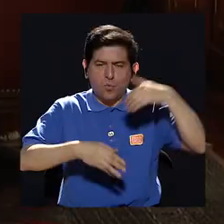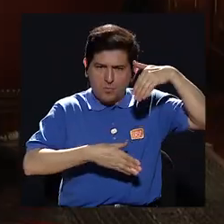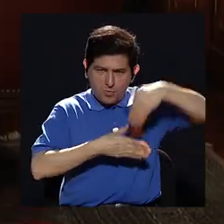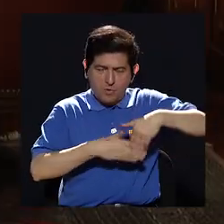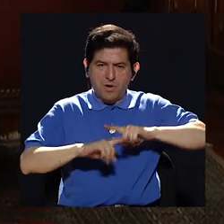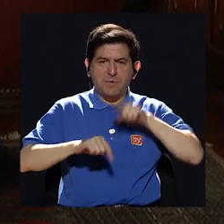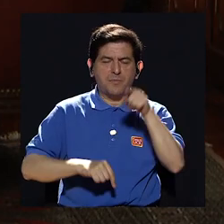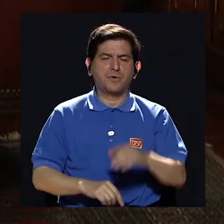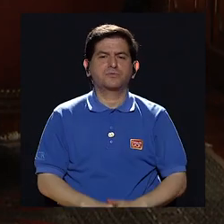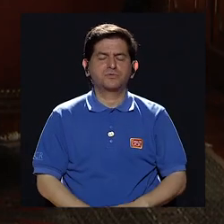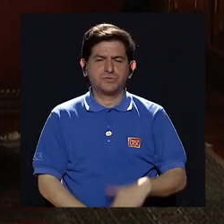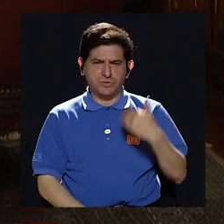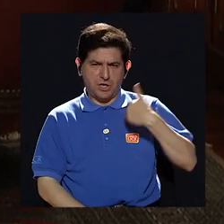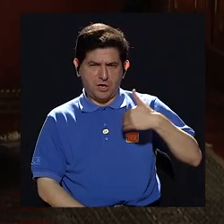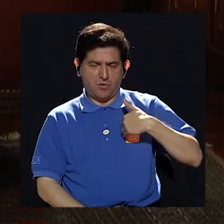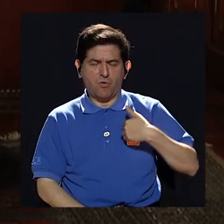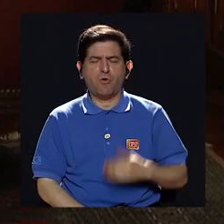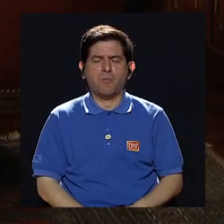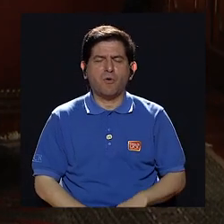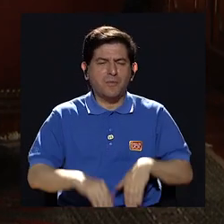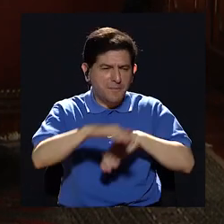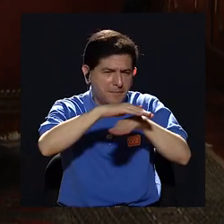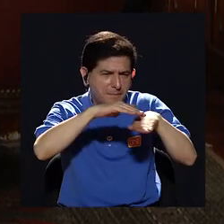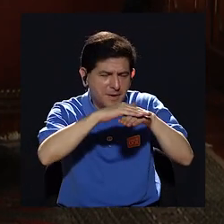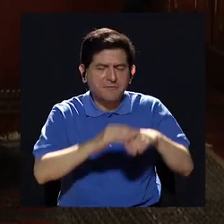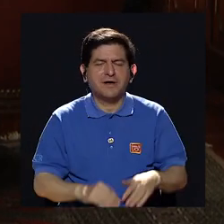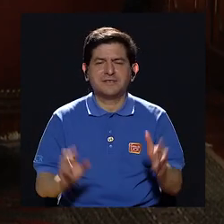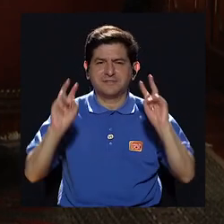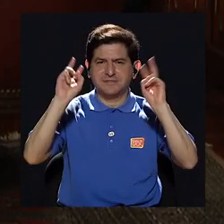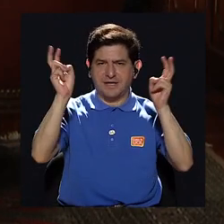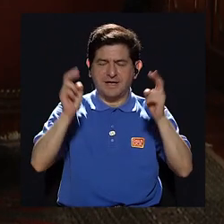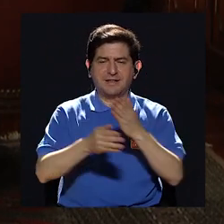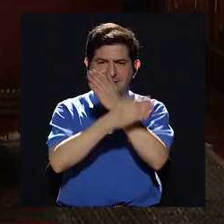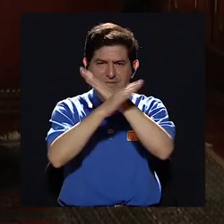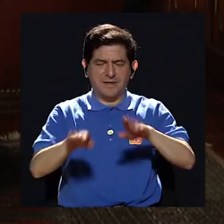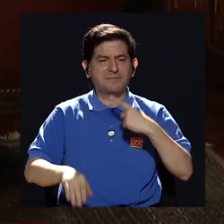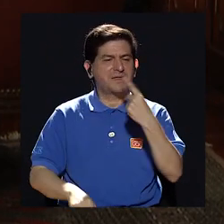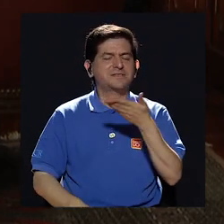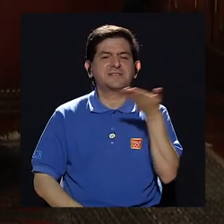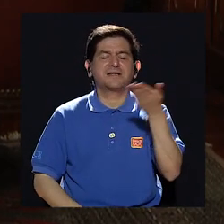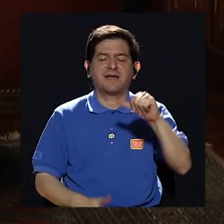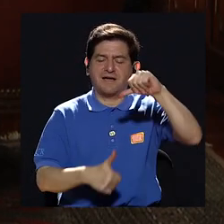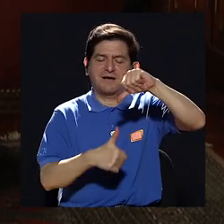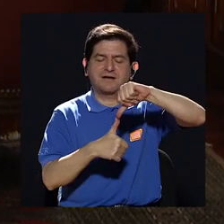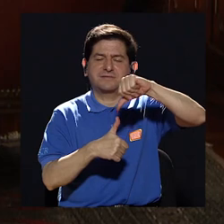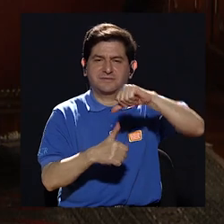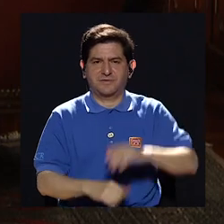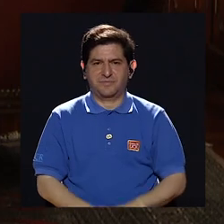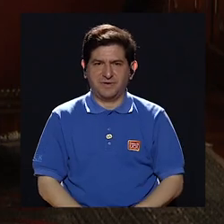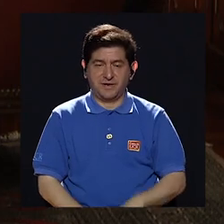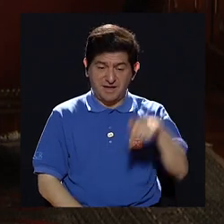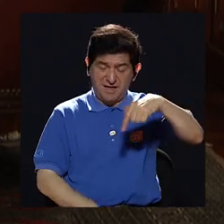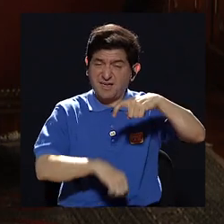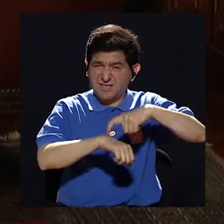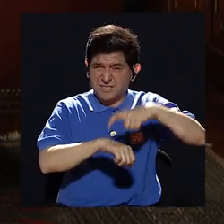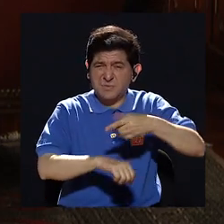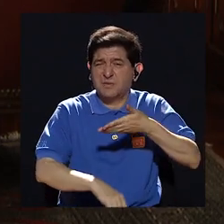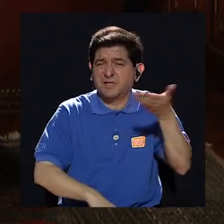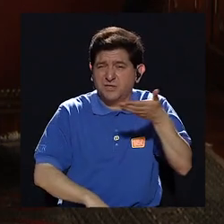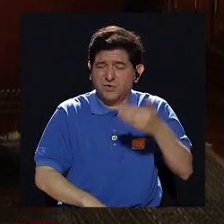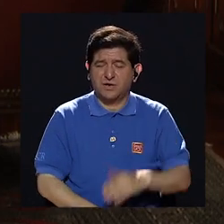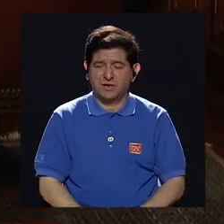pero usted como un hombre referente en paz, ¿qué tiene que decirle a Centroamérica, don Oscar, en este momento?